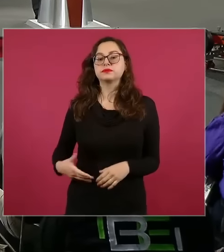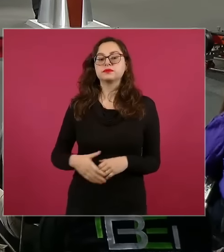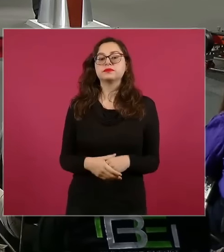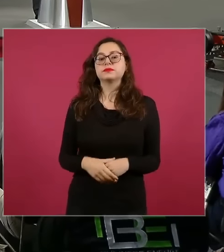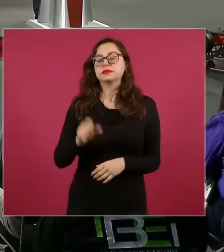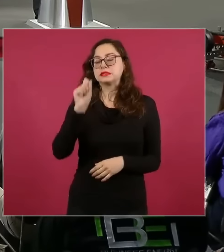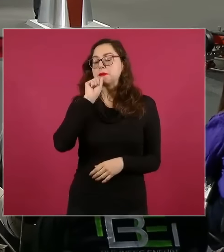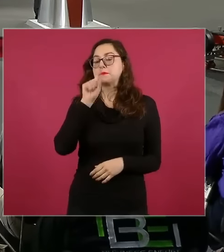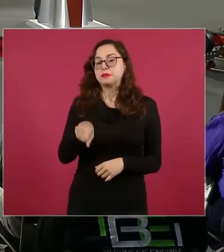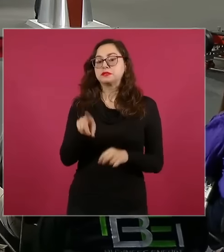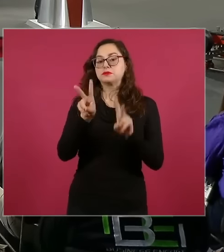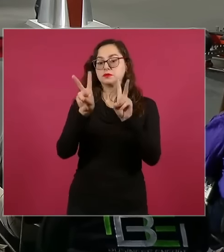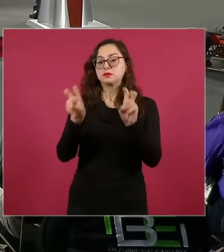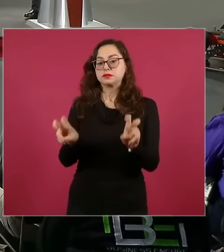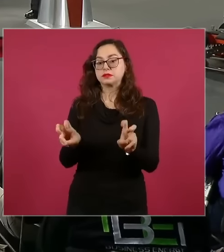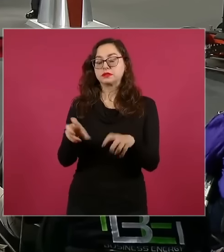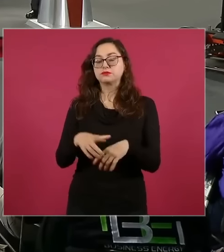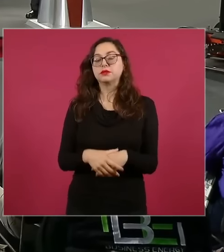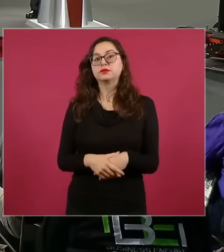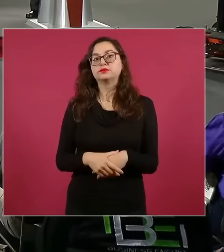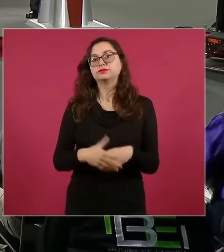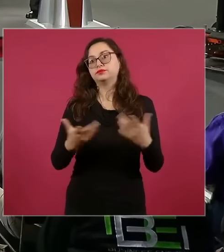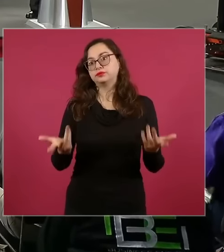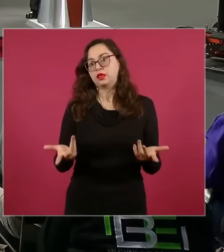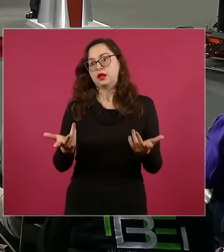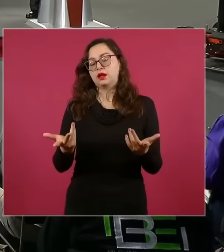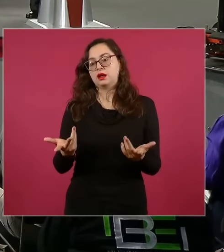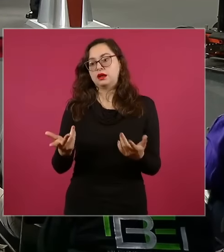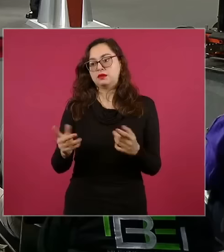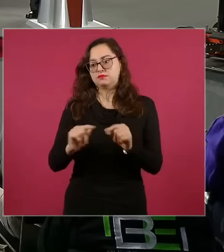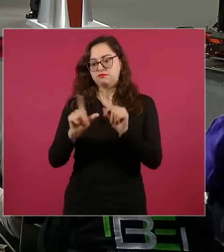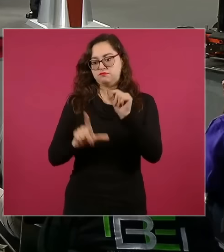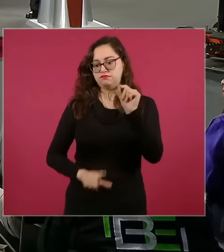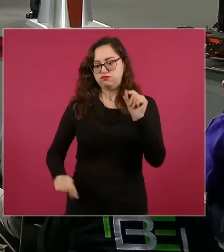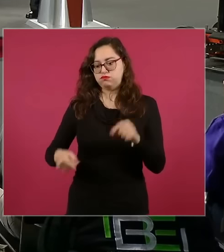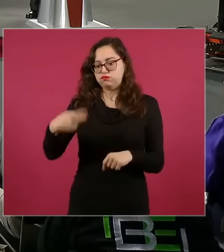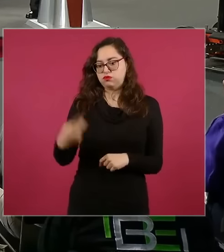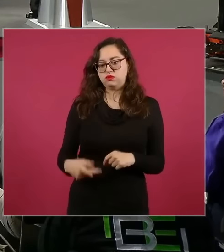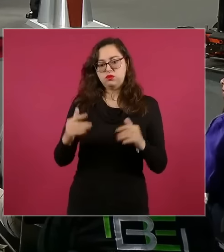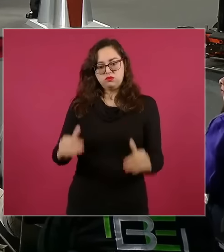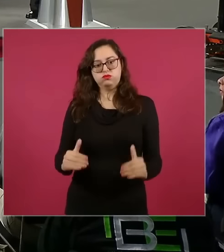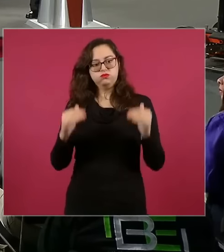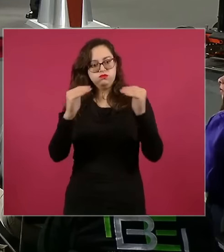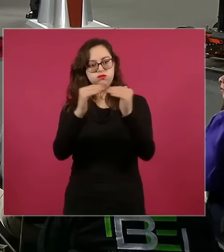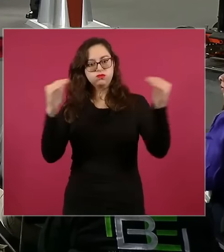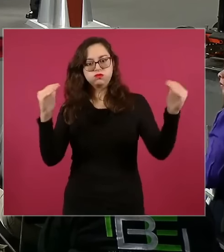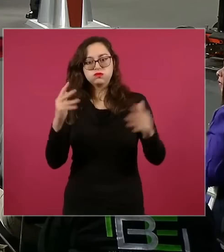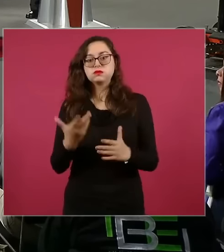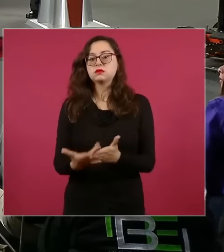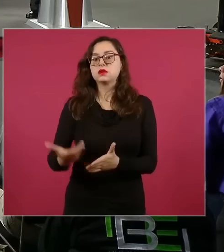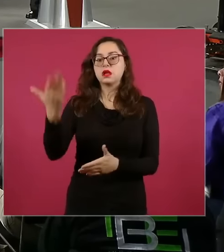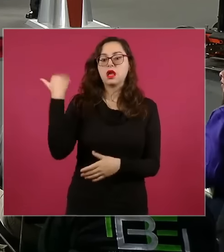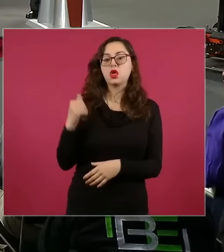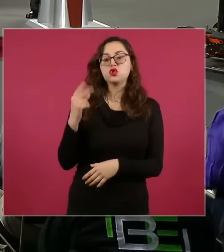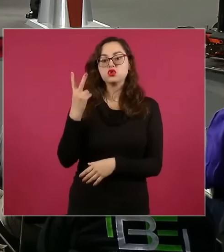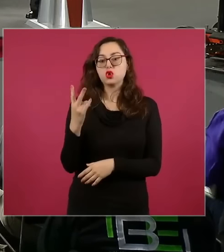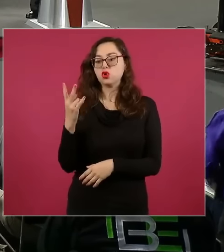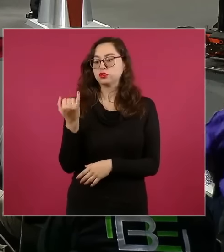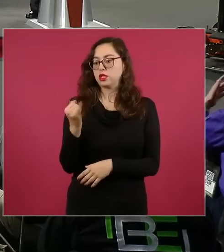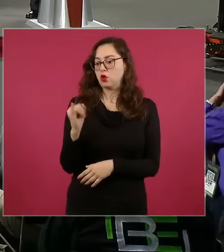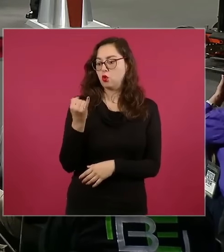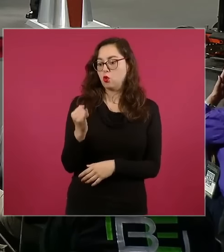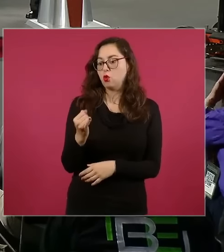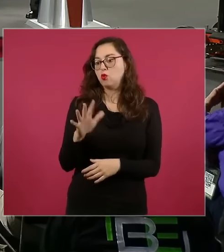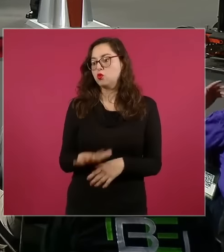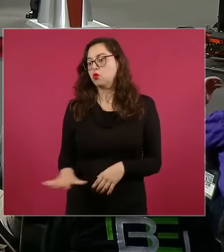mismo tema que es de soberanía nacional y un mandato popular que se expresó el pasado de junio en las urnas